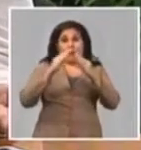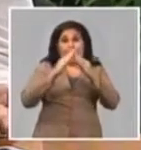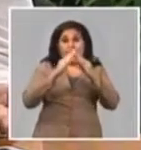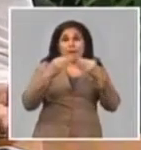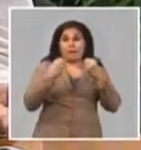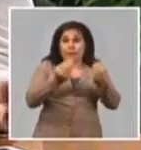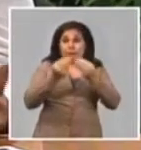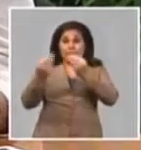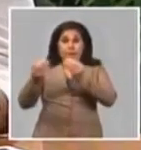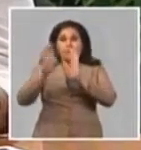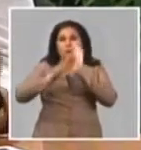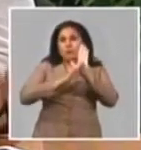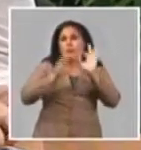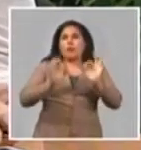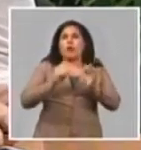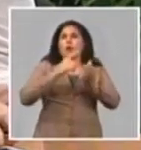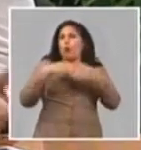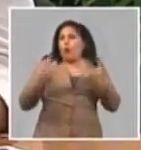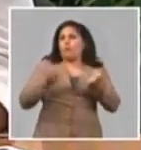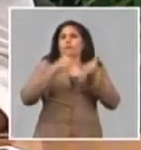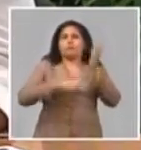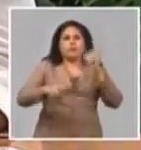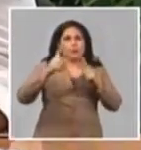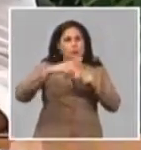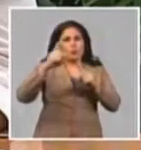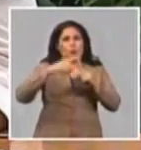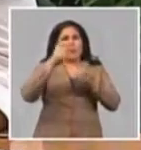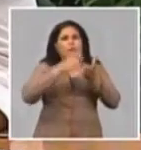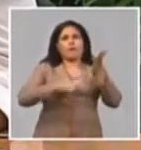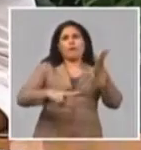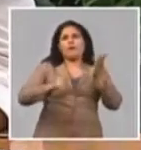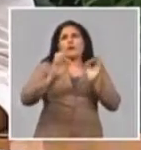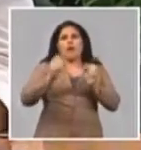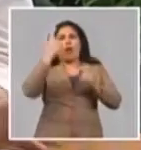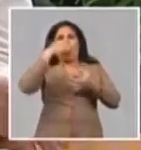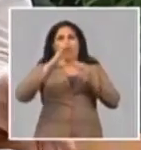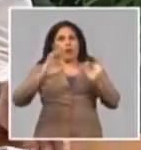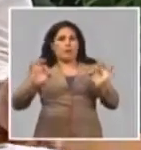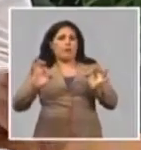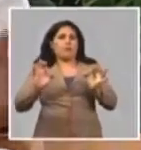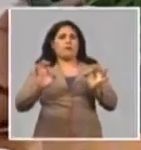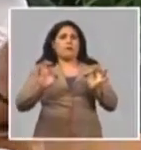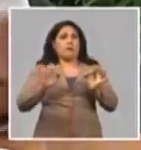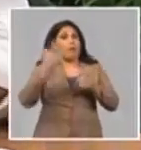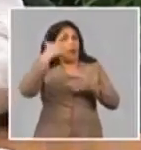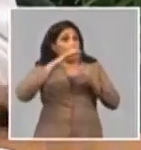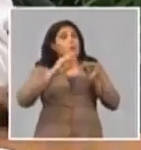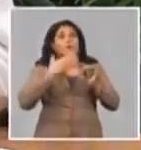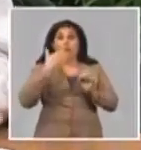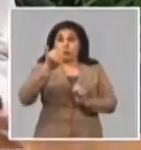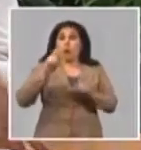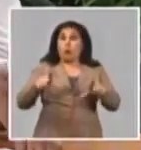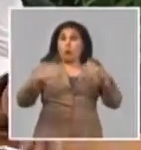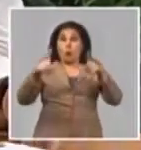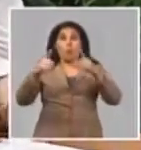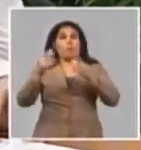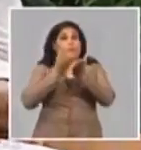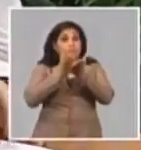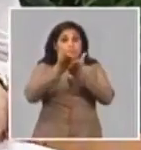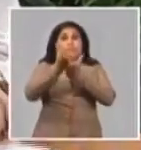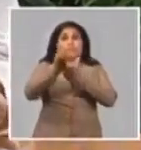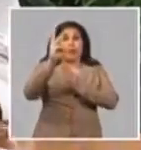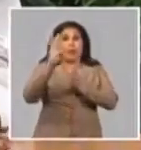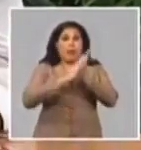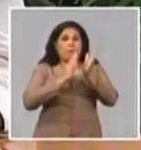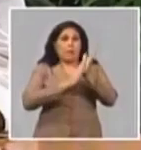todos los programas son las provincias de La Tuna, la provincia de Artemisa, una provincia que ha mantenido un cumplimiento estable en los tres